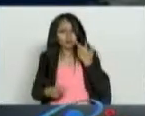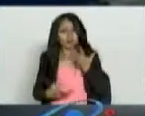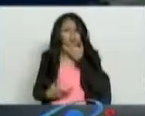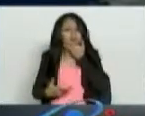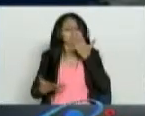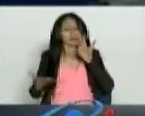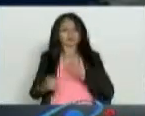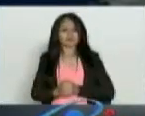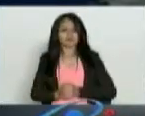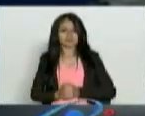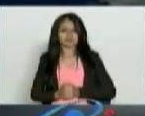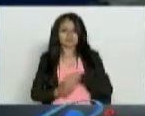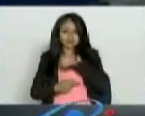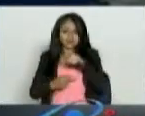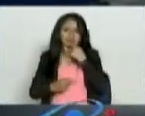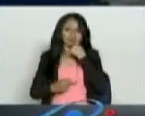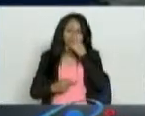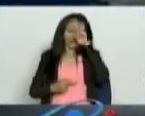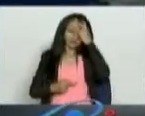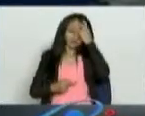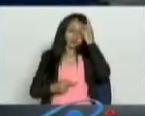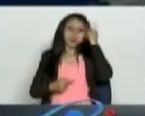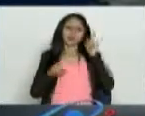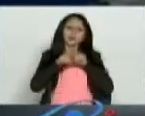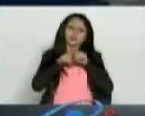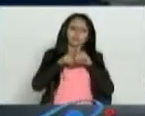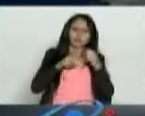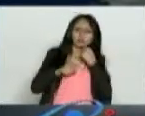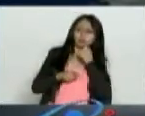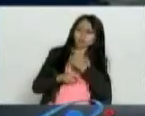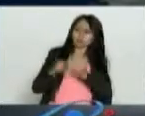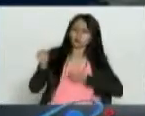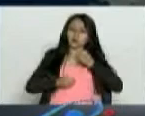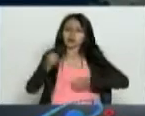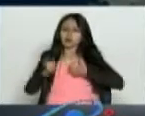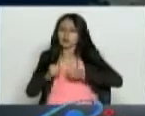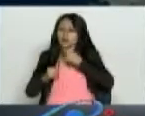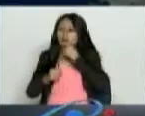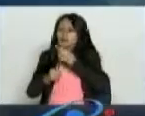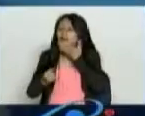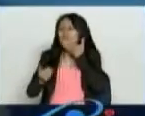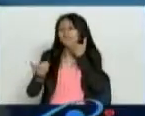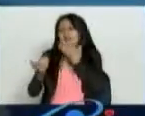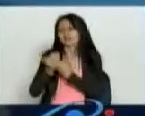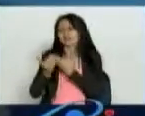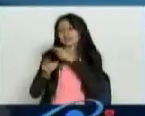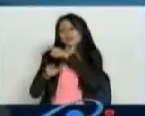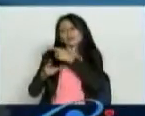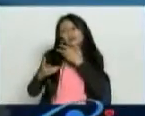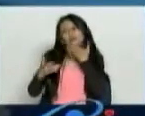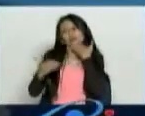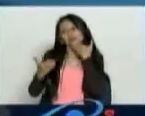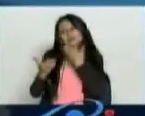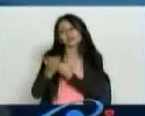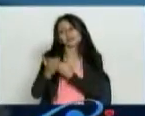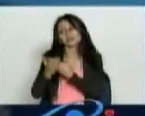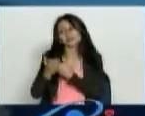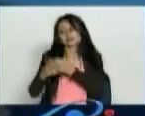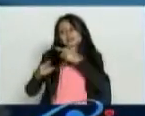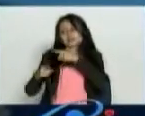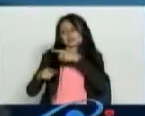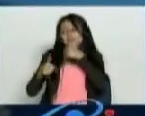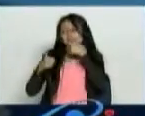¿Qué le pasa? En eso, su hermano menor salió y corrió para darle las gracias. Y le dijo, eres un gran tipo. Qué